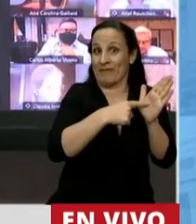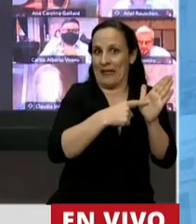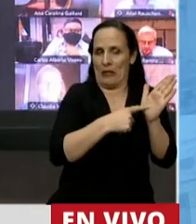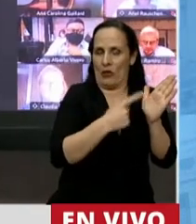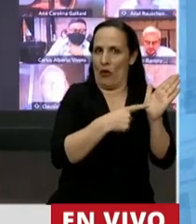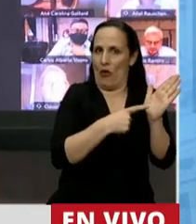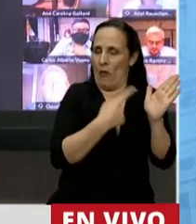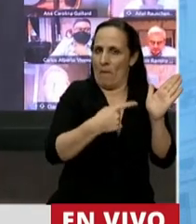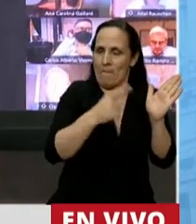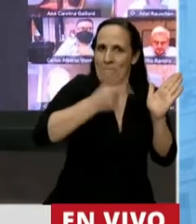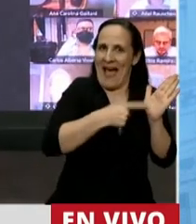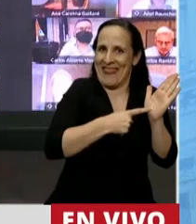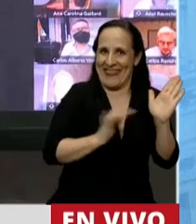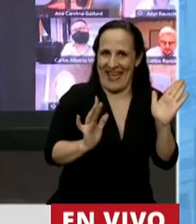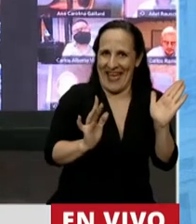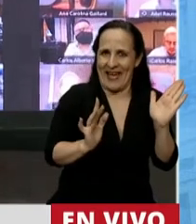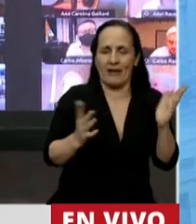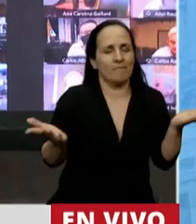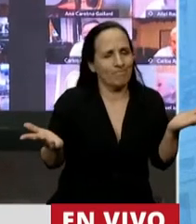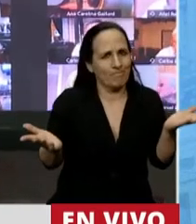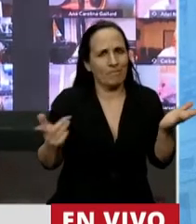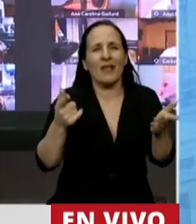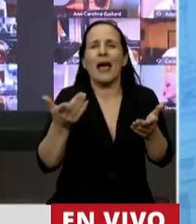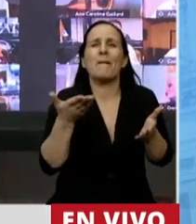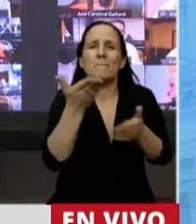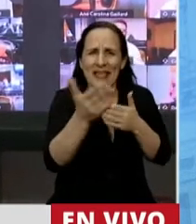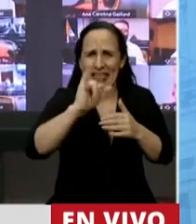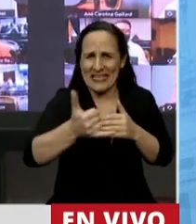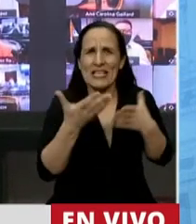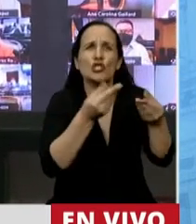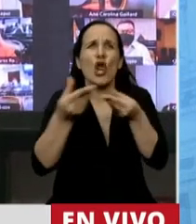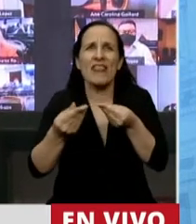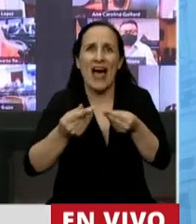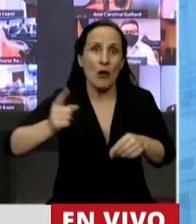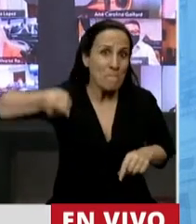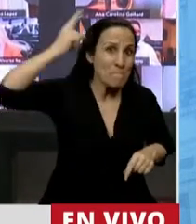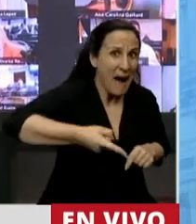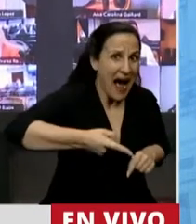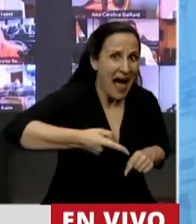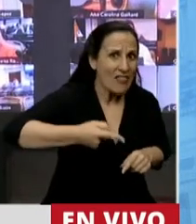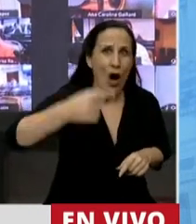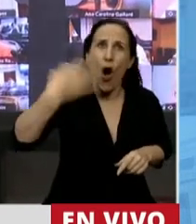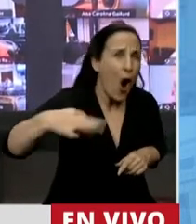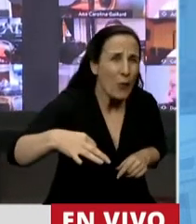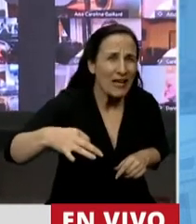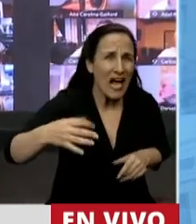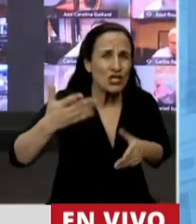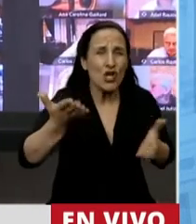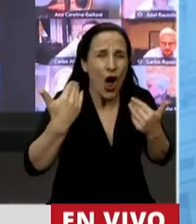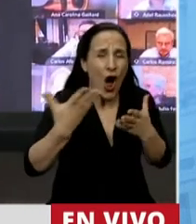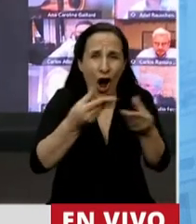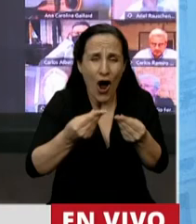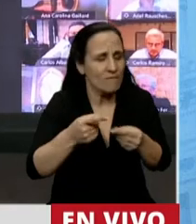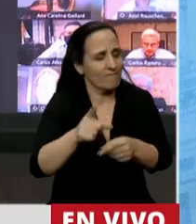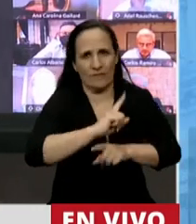Llamemos a la solidaridad, convoquémosla, no la impongamos. El esfuerzo ha sido y va a ser muy